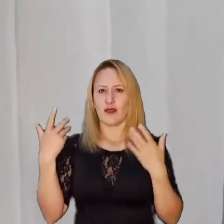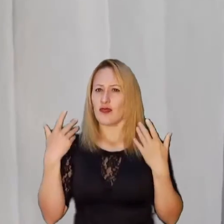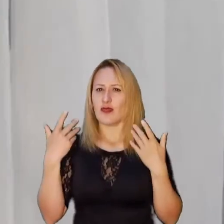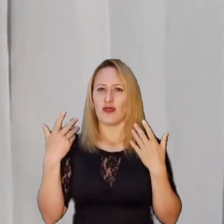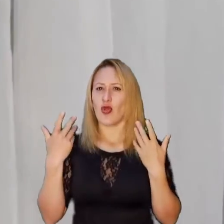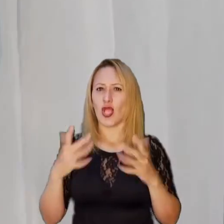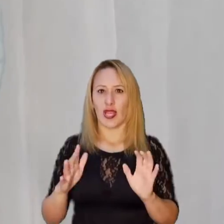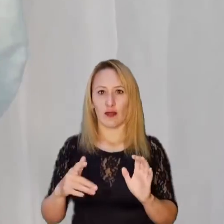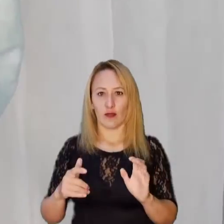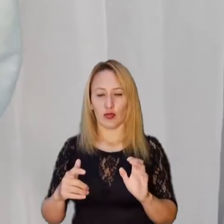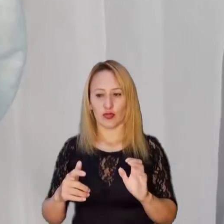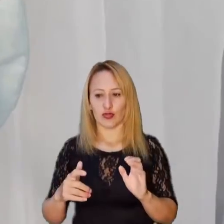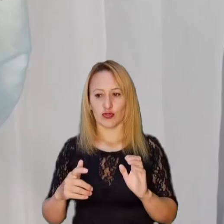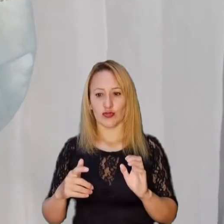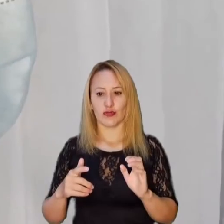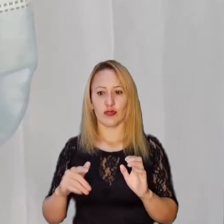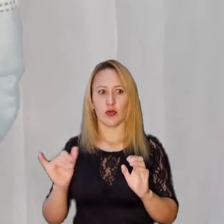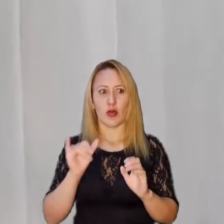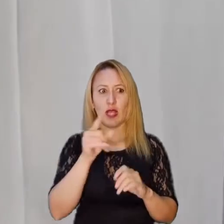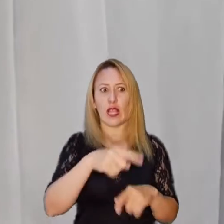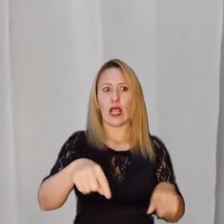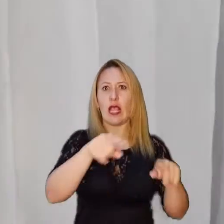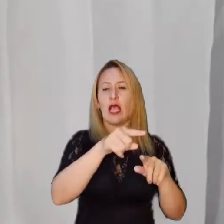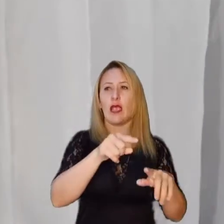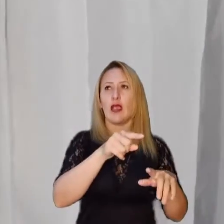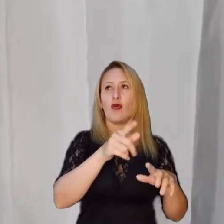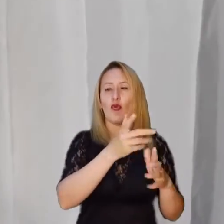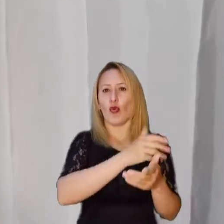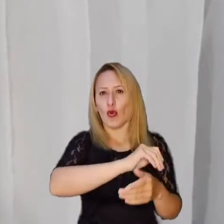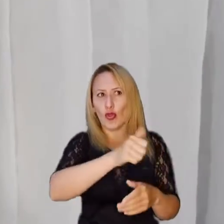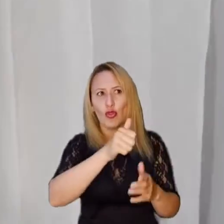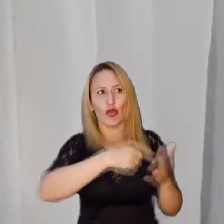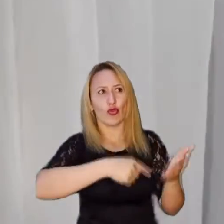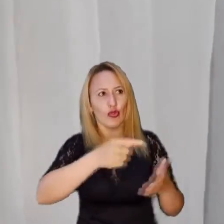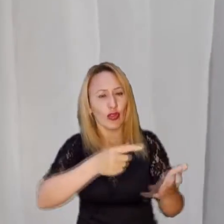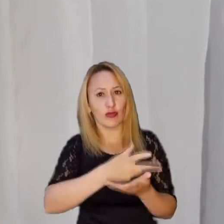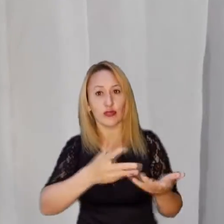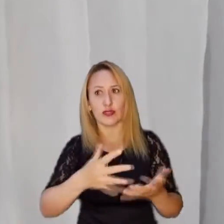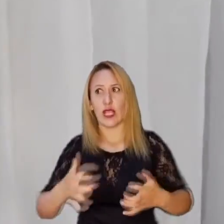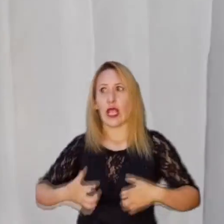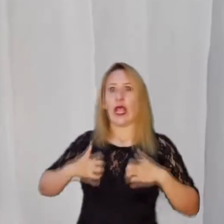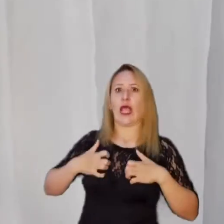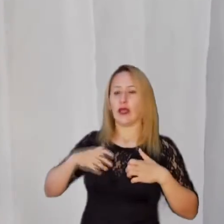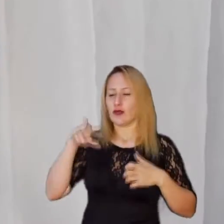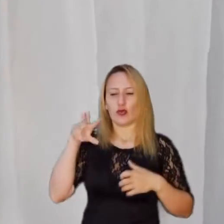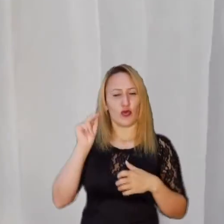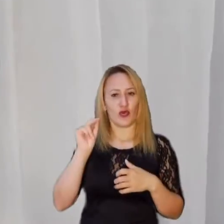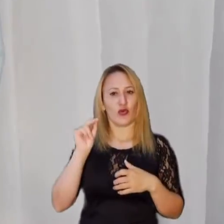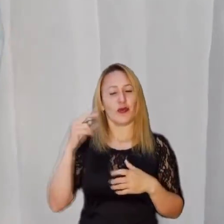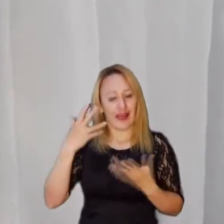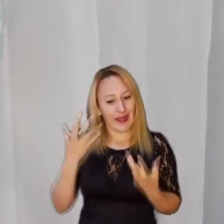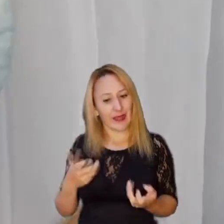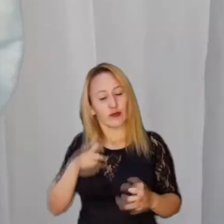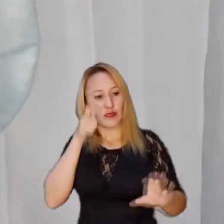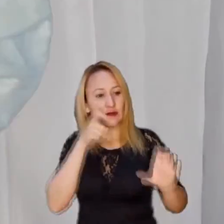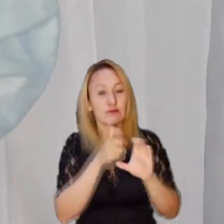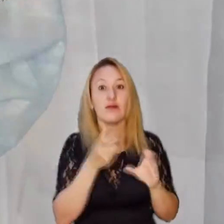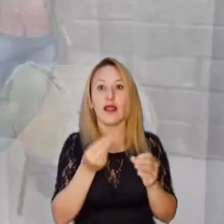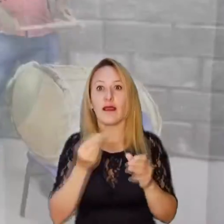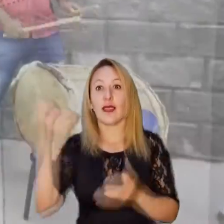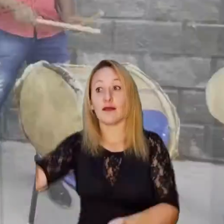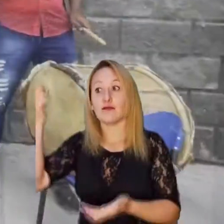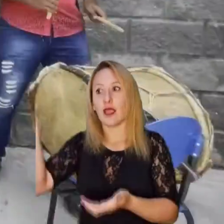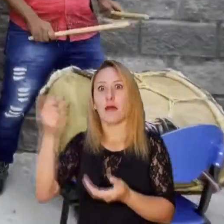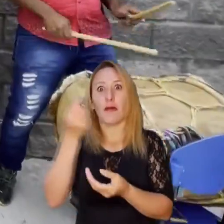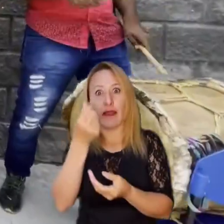que no queríamos ser asustadurías, sino efectivamente ayudar a que las obras se hagan y que la platica no